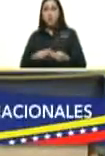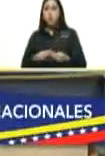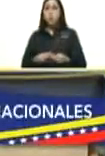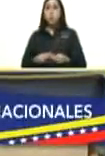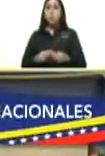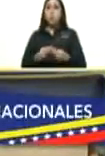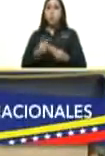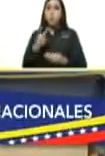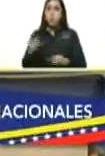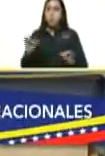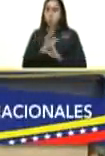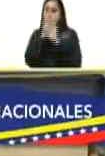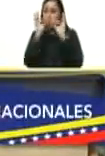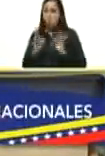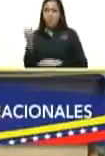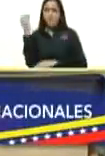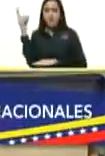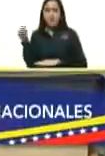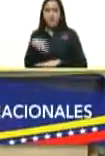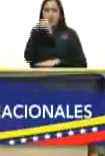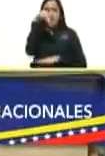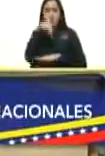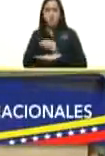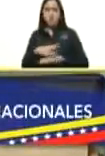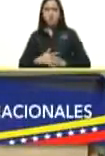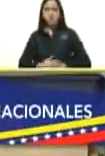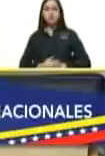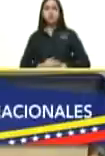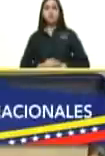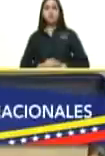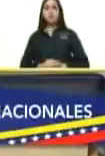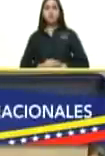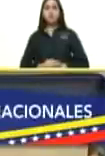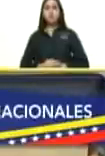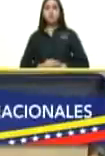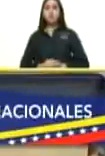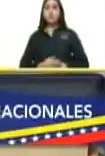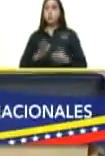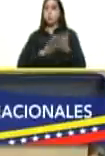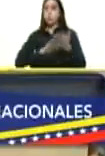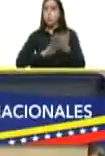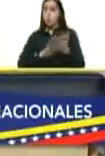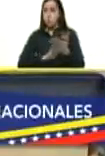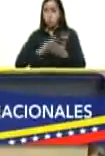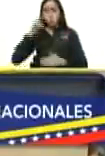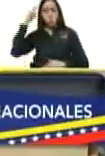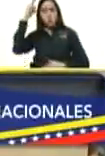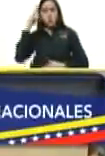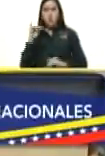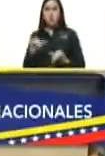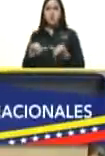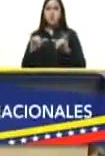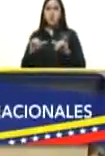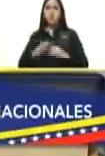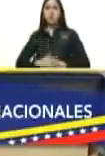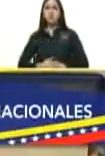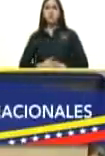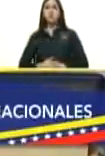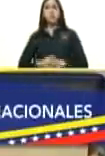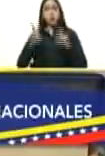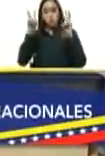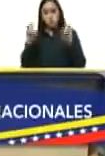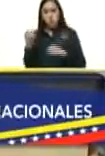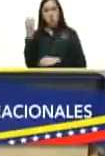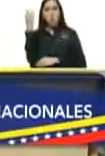parlamentaria que fue resuelto por la realidad hay un nuevo